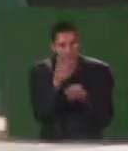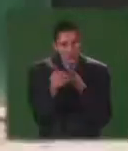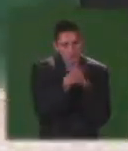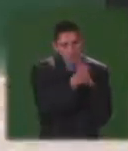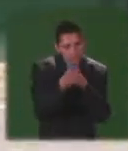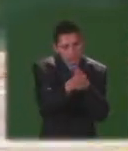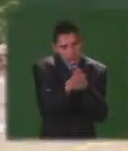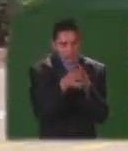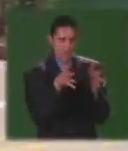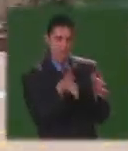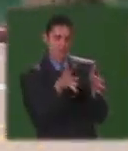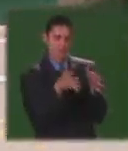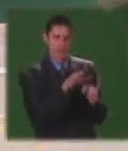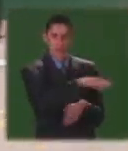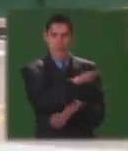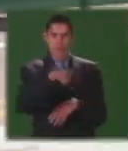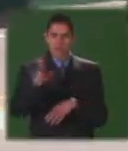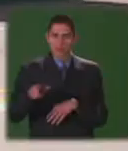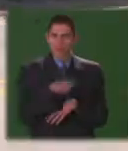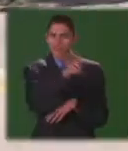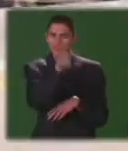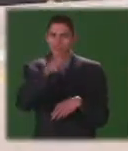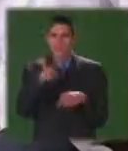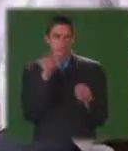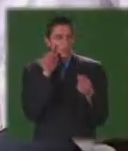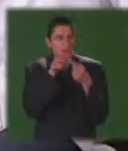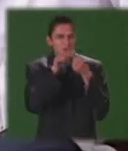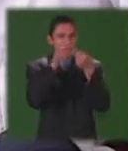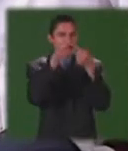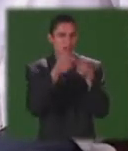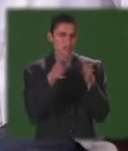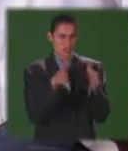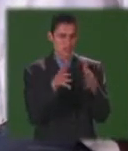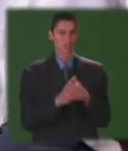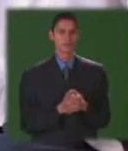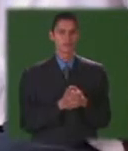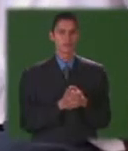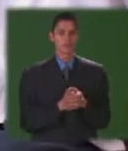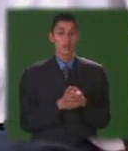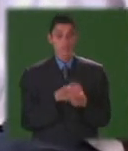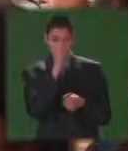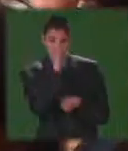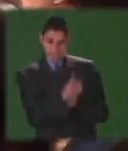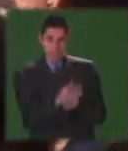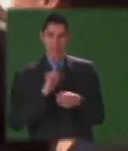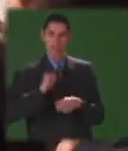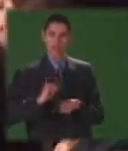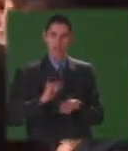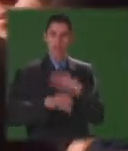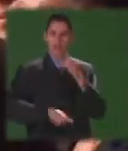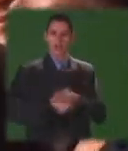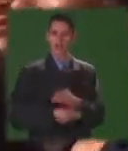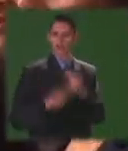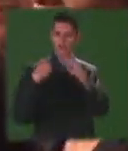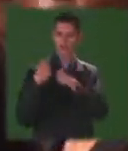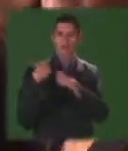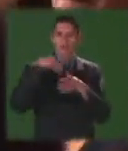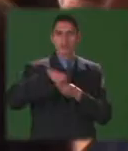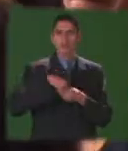evaluación, atención y orientación pedagógica a la población con necesidades educativas especiales frente a los derechos